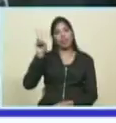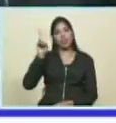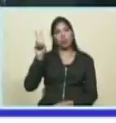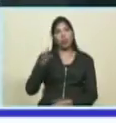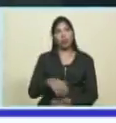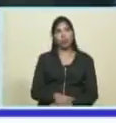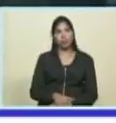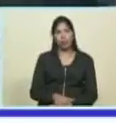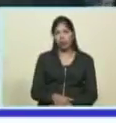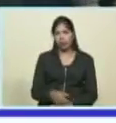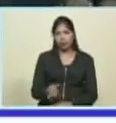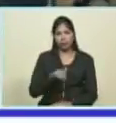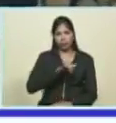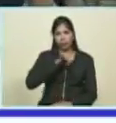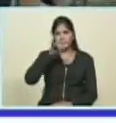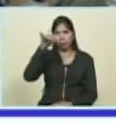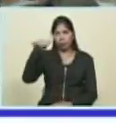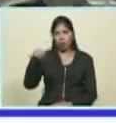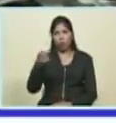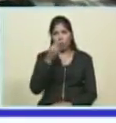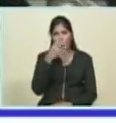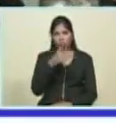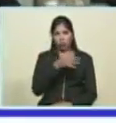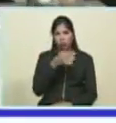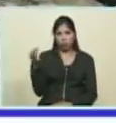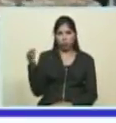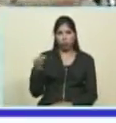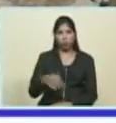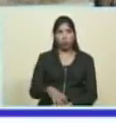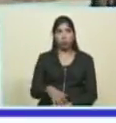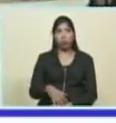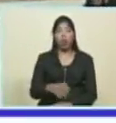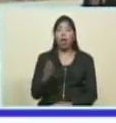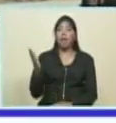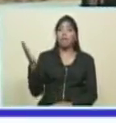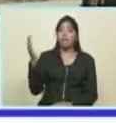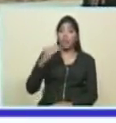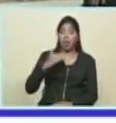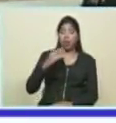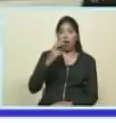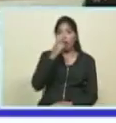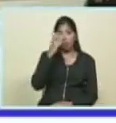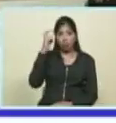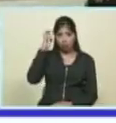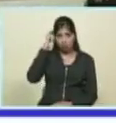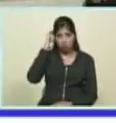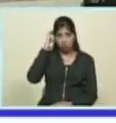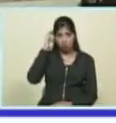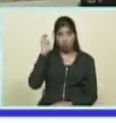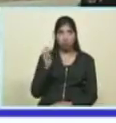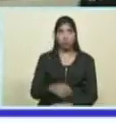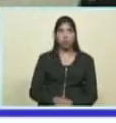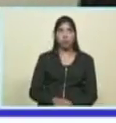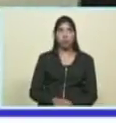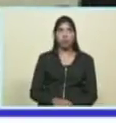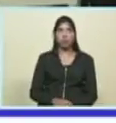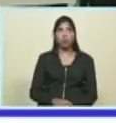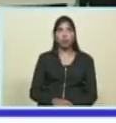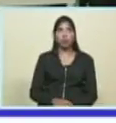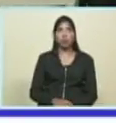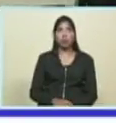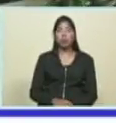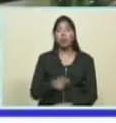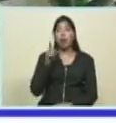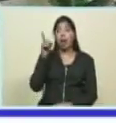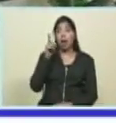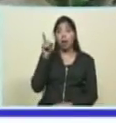extraordinario ya cuando regrese nuestro canciller que ha cumplido una extraordinaria agenda en Ginebra en el Consejo de